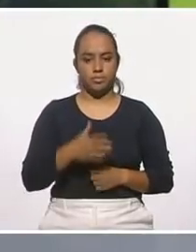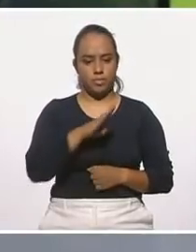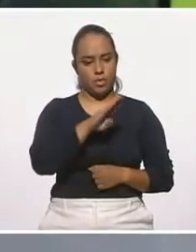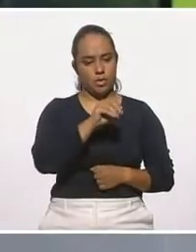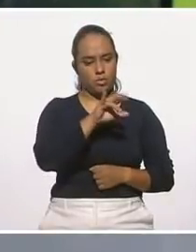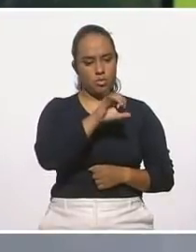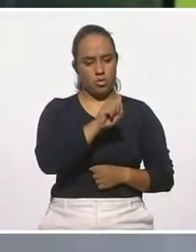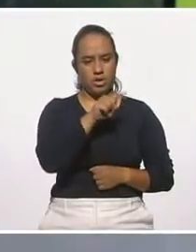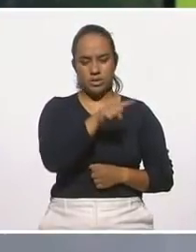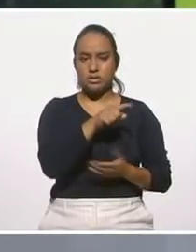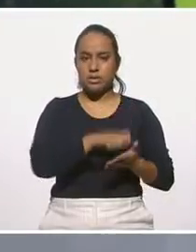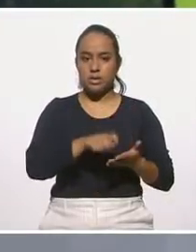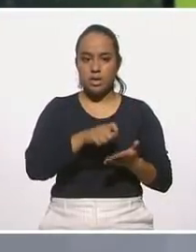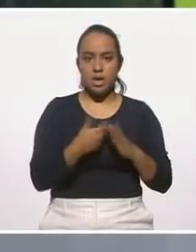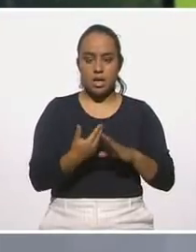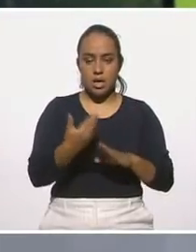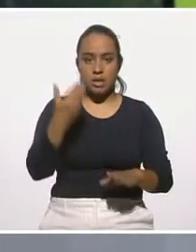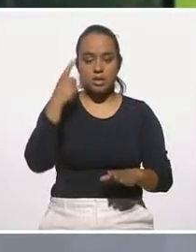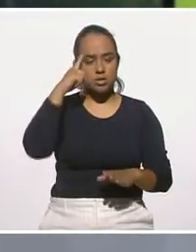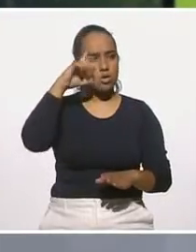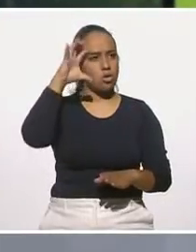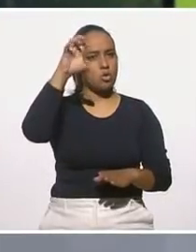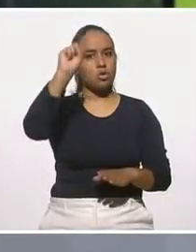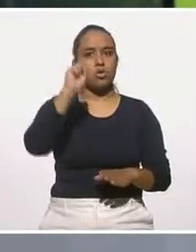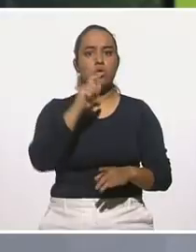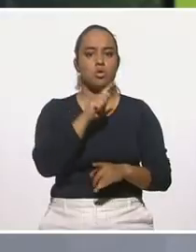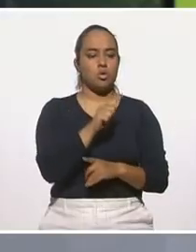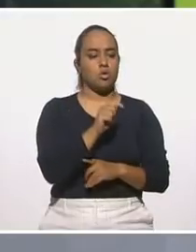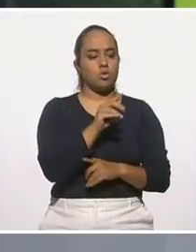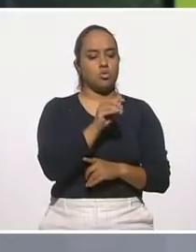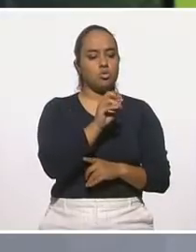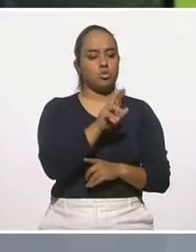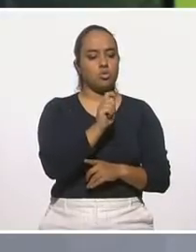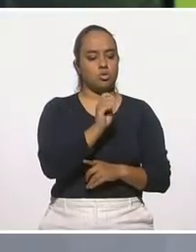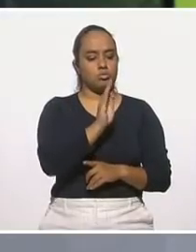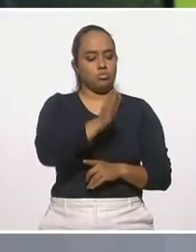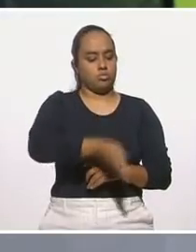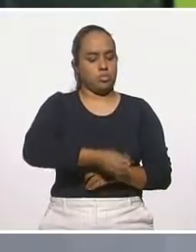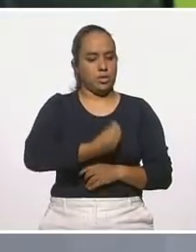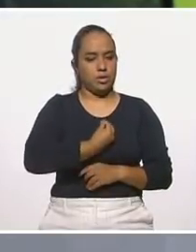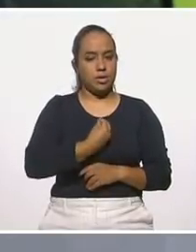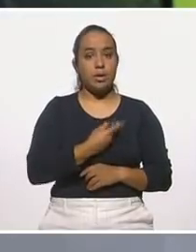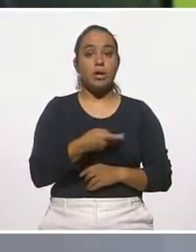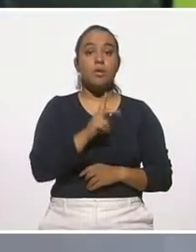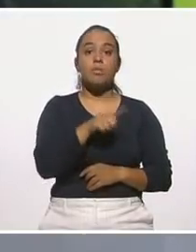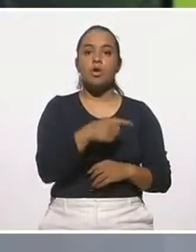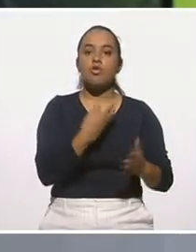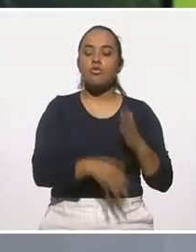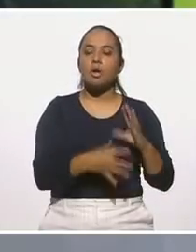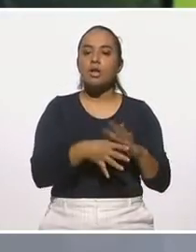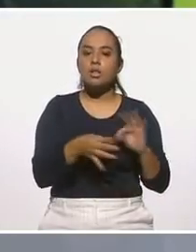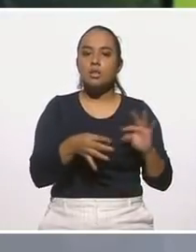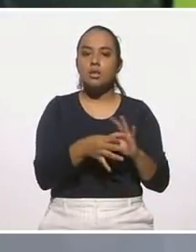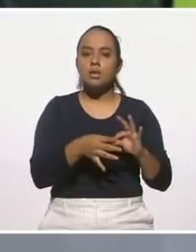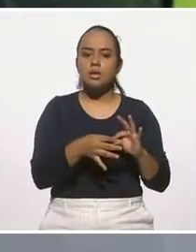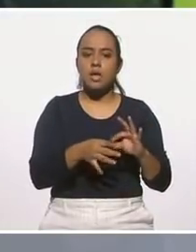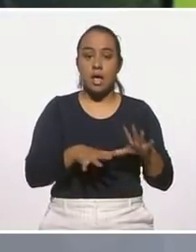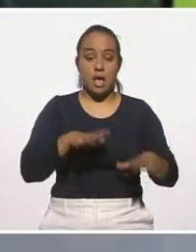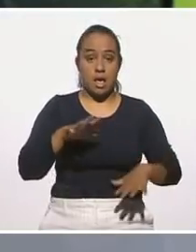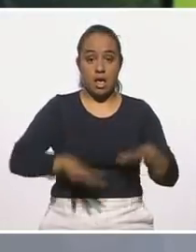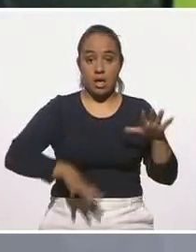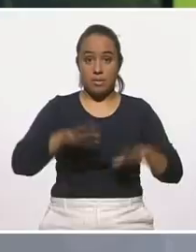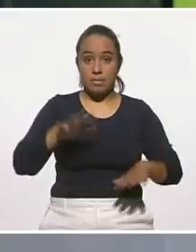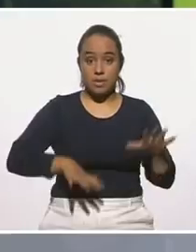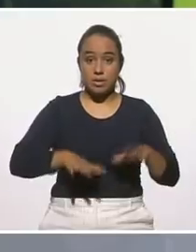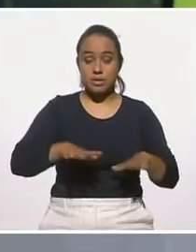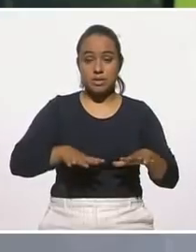Irúnich desarrolló en un tiempo el concepto de tutor de resiliencia, pero él no manifestó como que a veces es